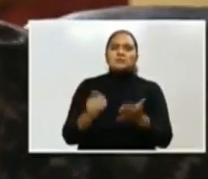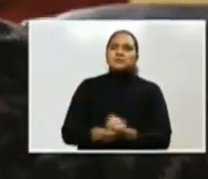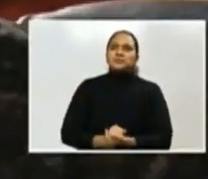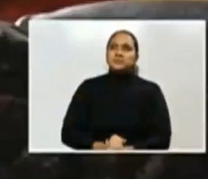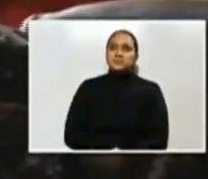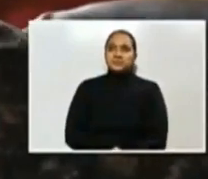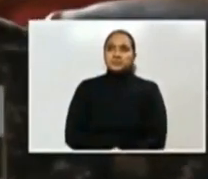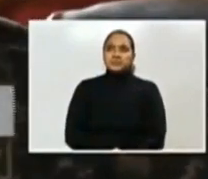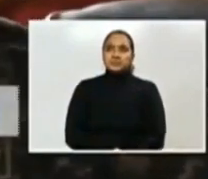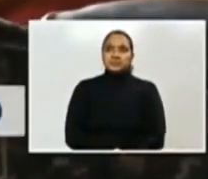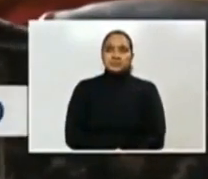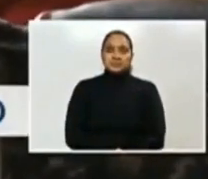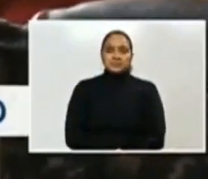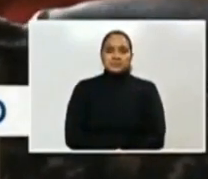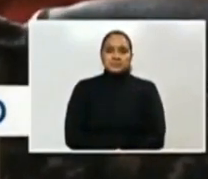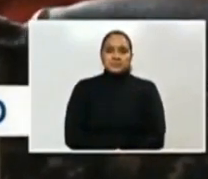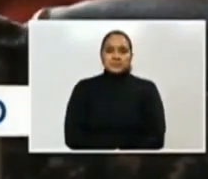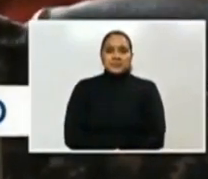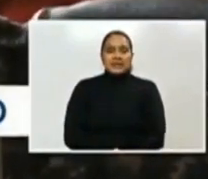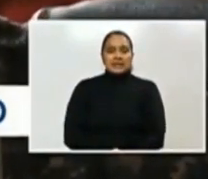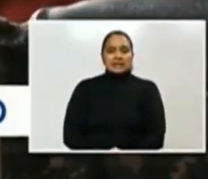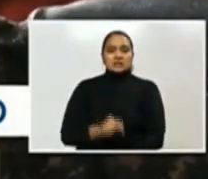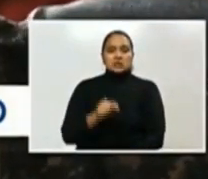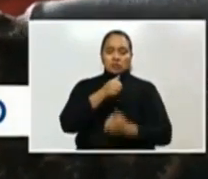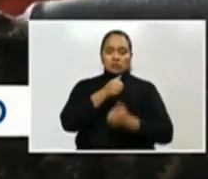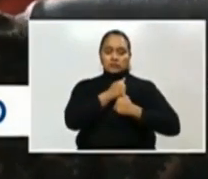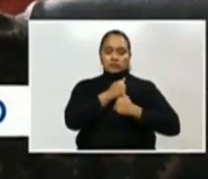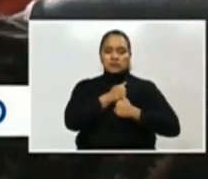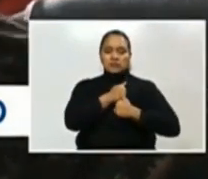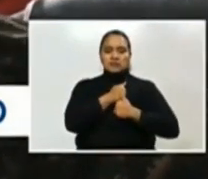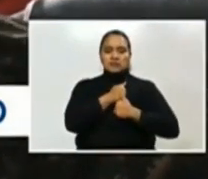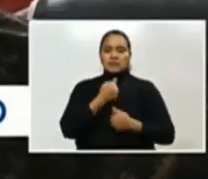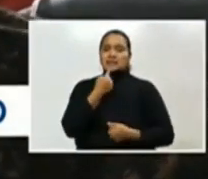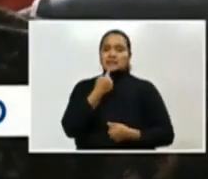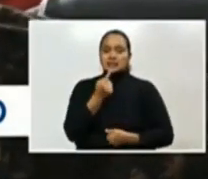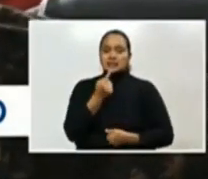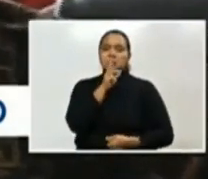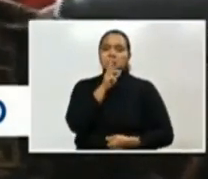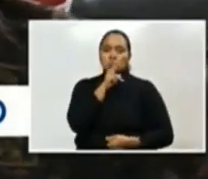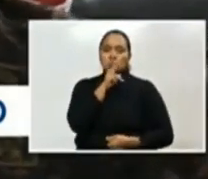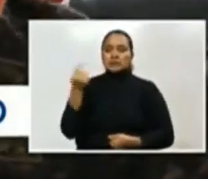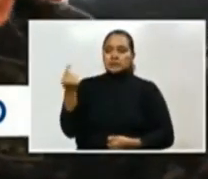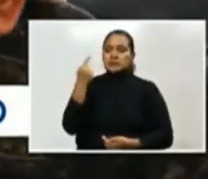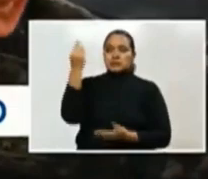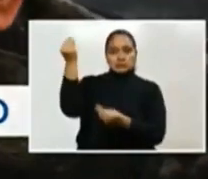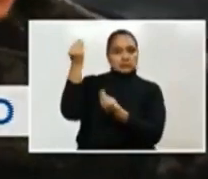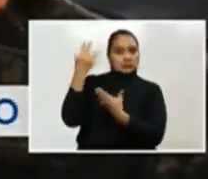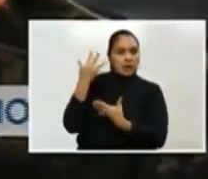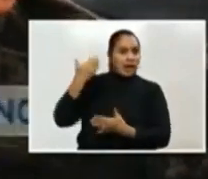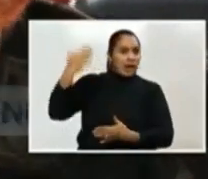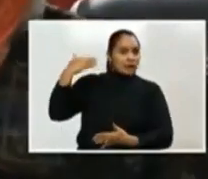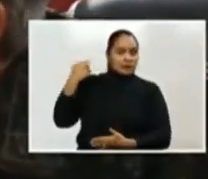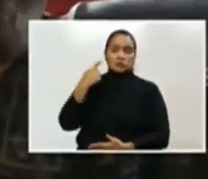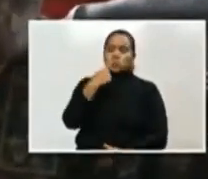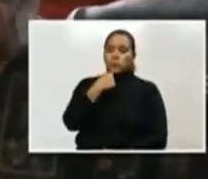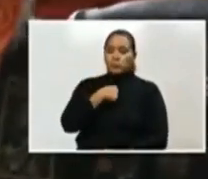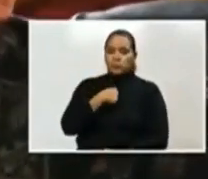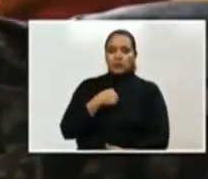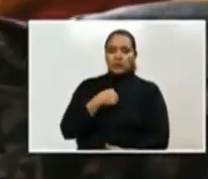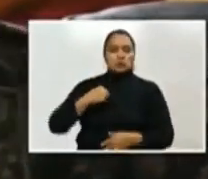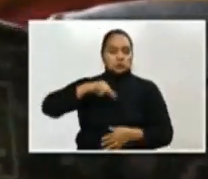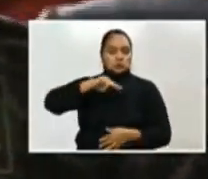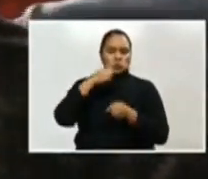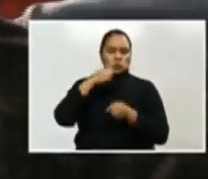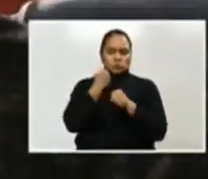Presidente, las Fuerzas Armadas de Honduras, de acuerdo a sus instrucciones giradas, ha estado